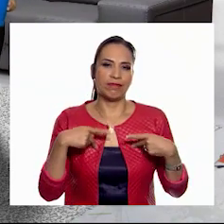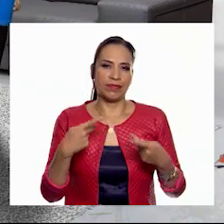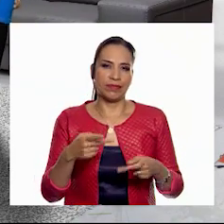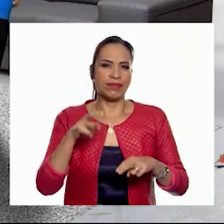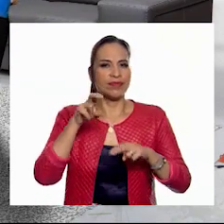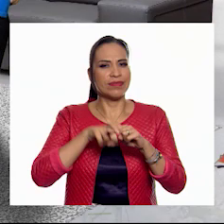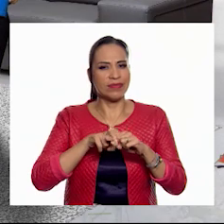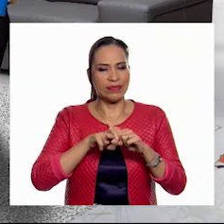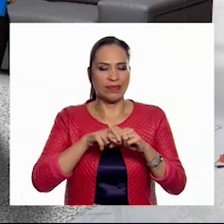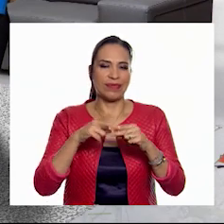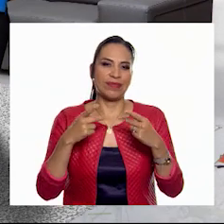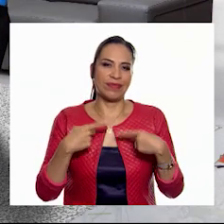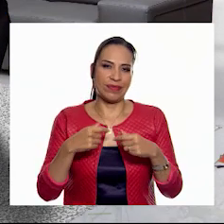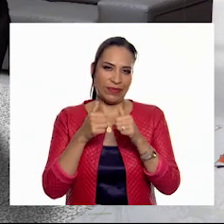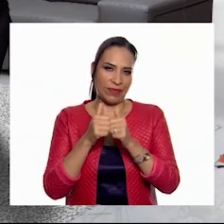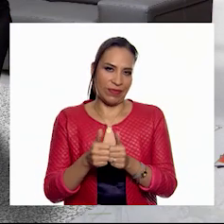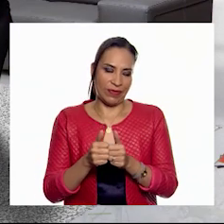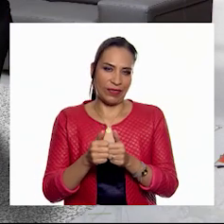sedentarios. Sí.